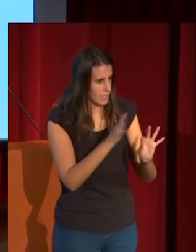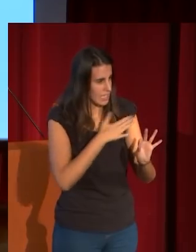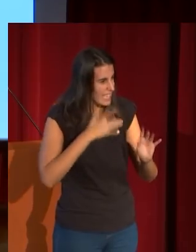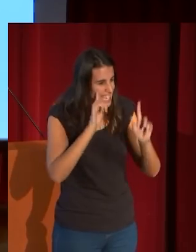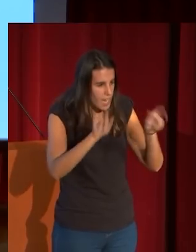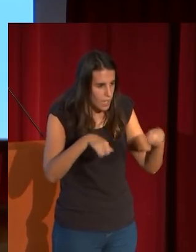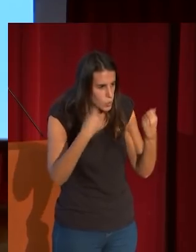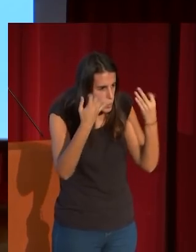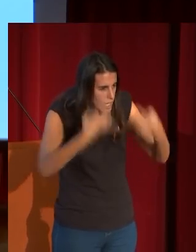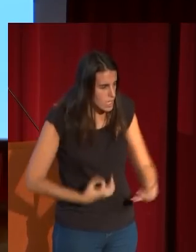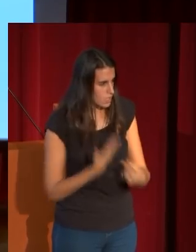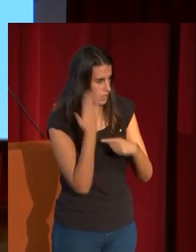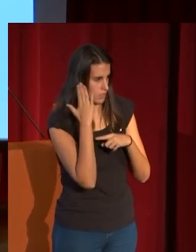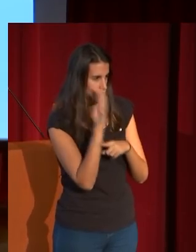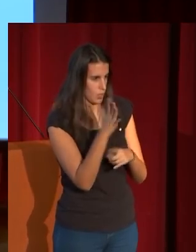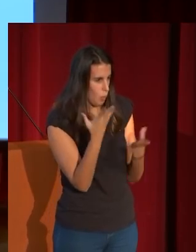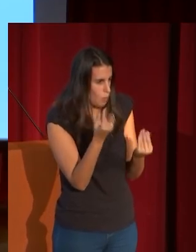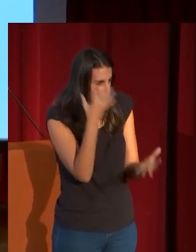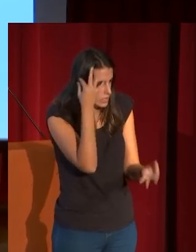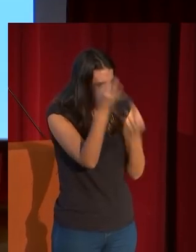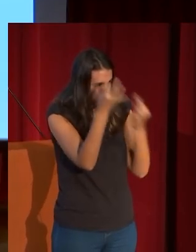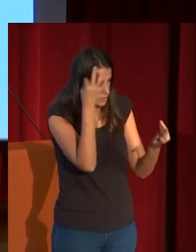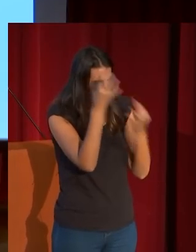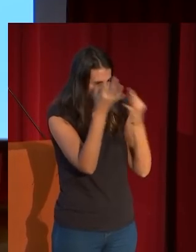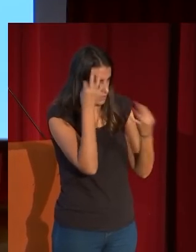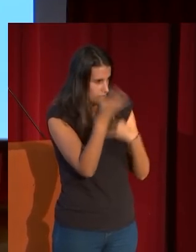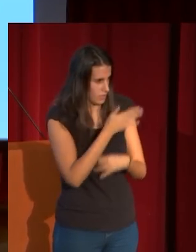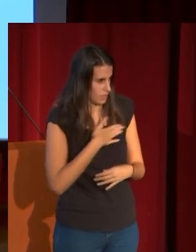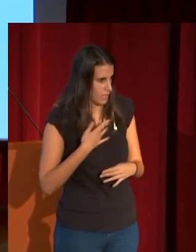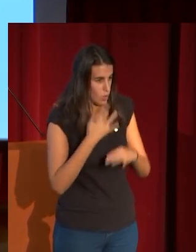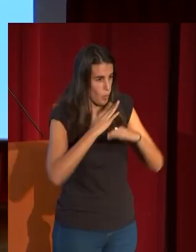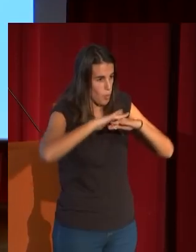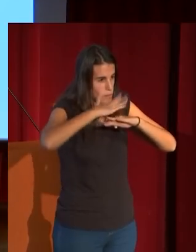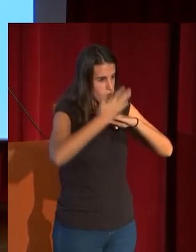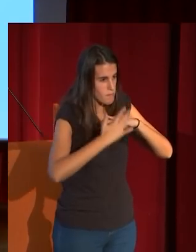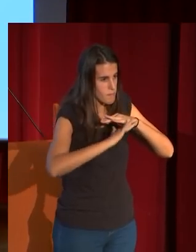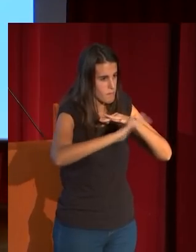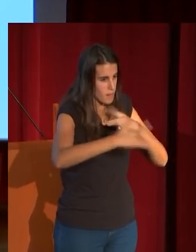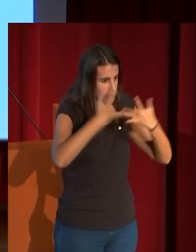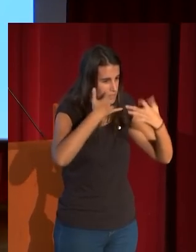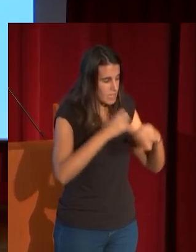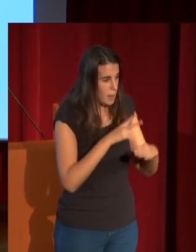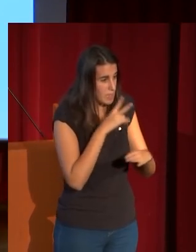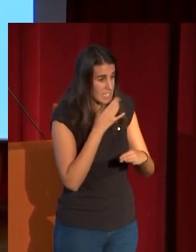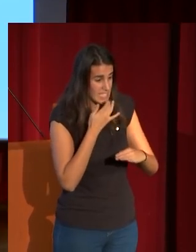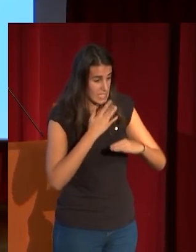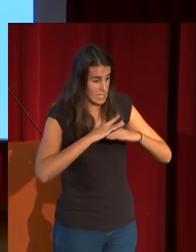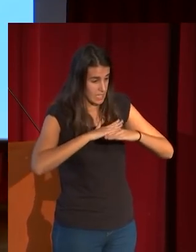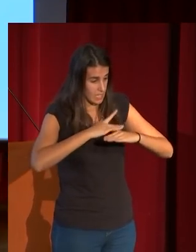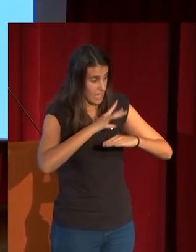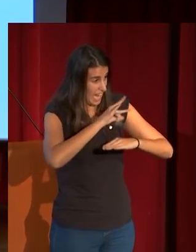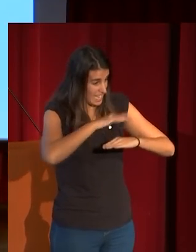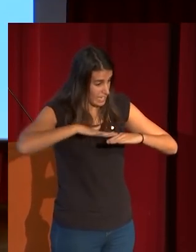del natural muy certero realmente el mar como es verde junto a la orilla y luego se va